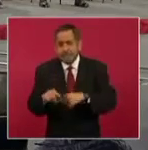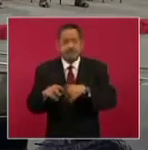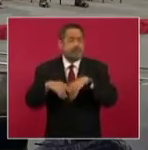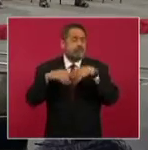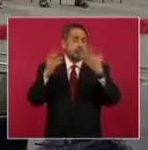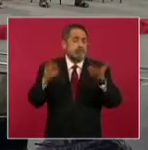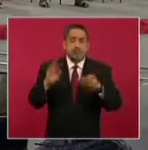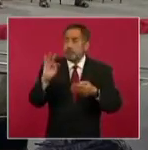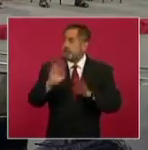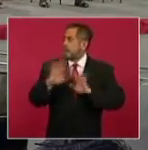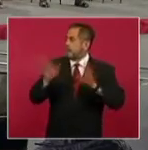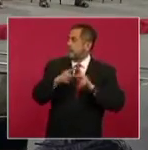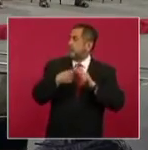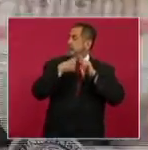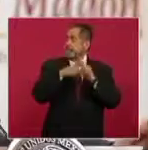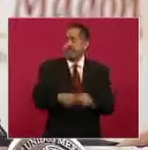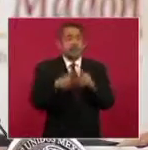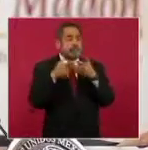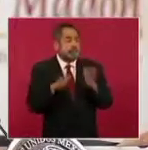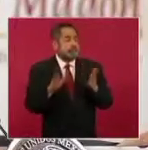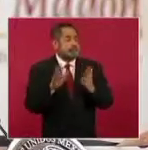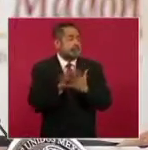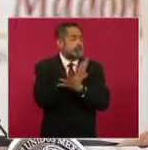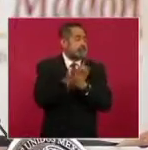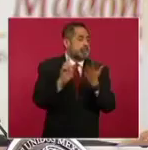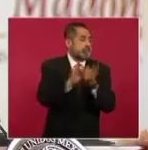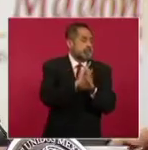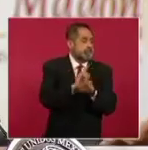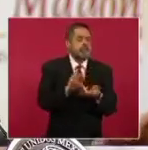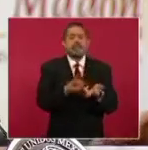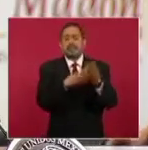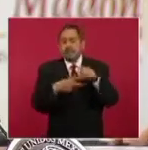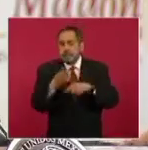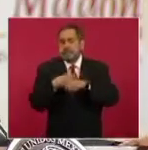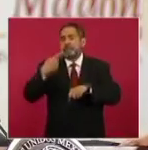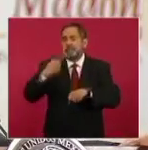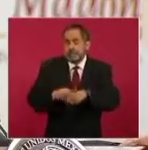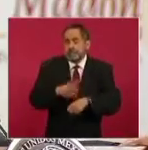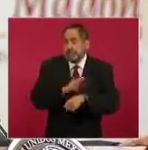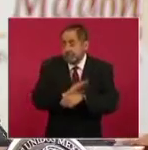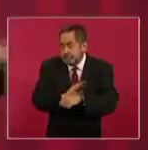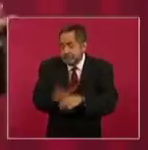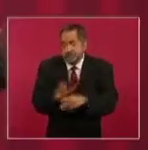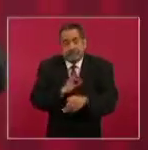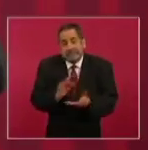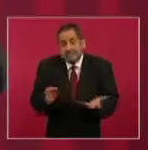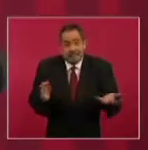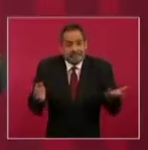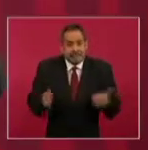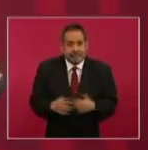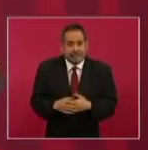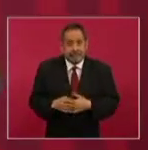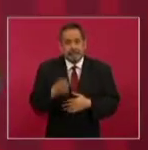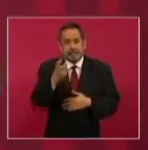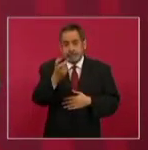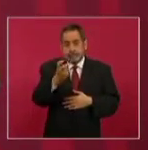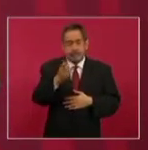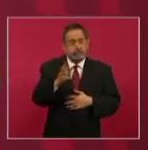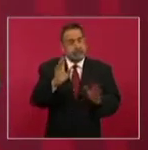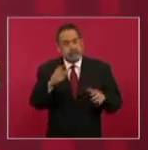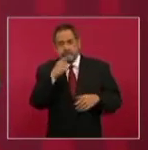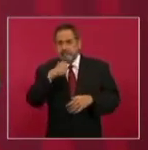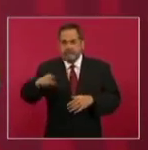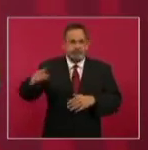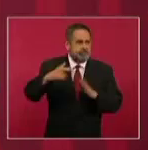algunas actividades sociales y económicas. ¿Eso querría decir que hay que mantener restringidas las actividades